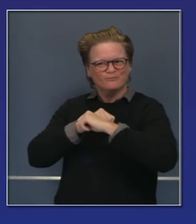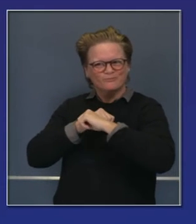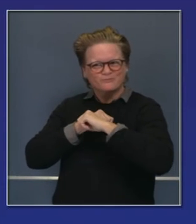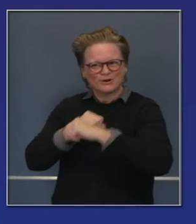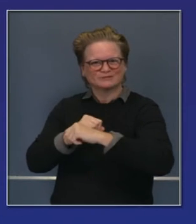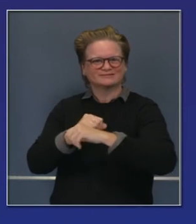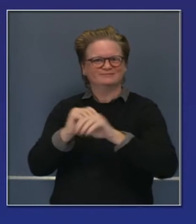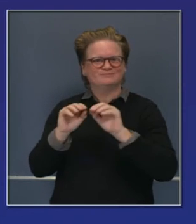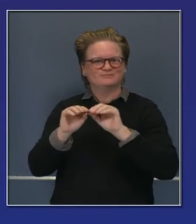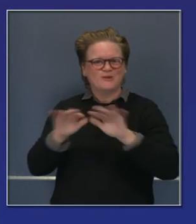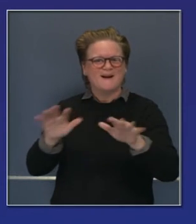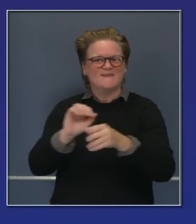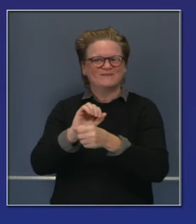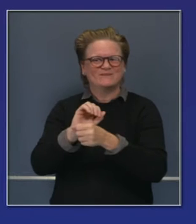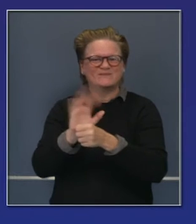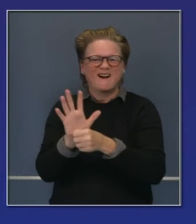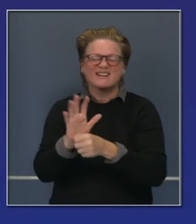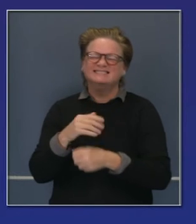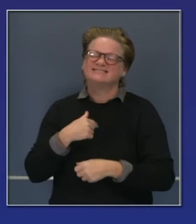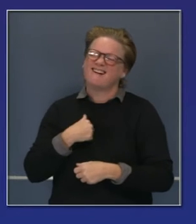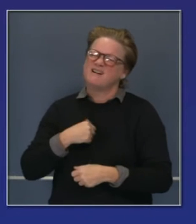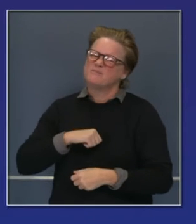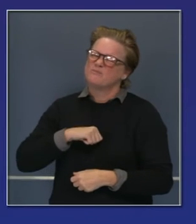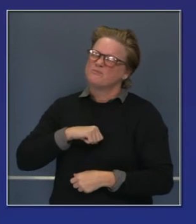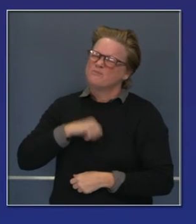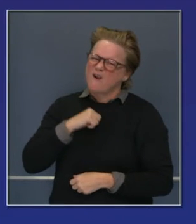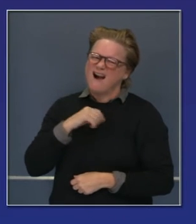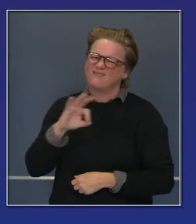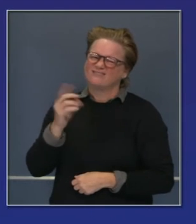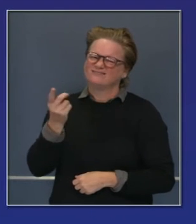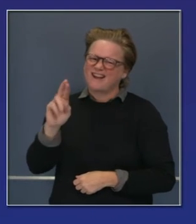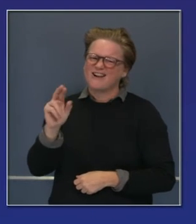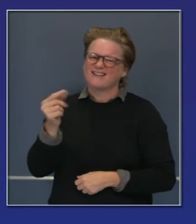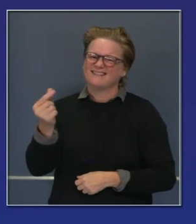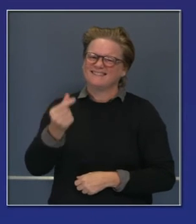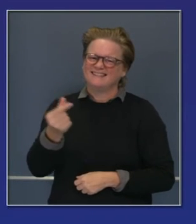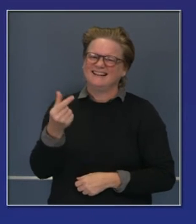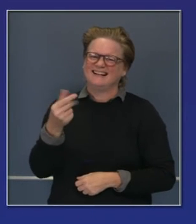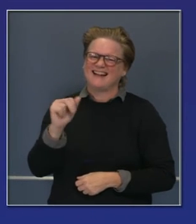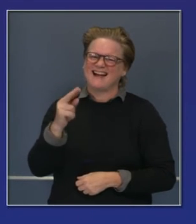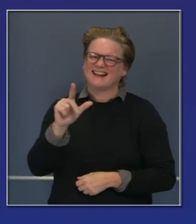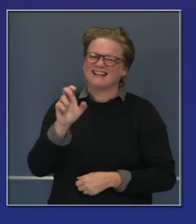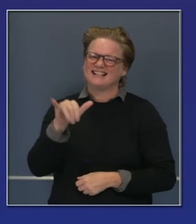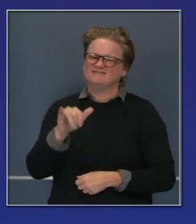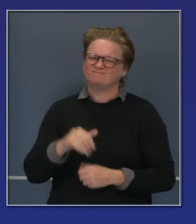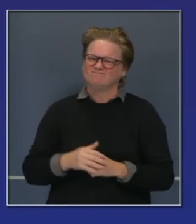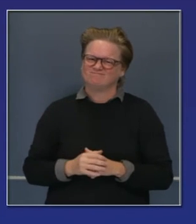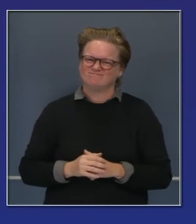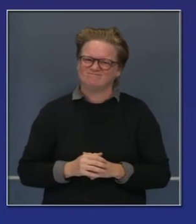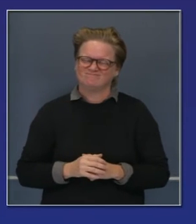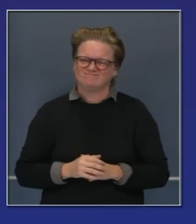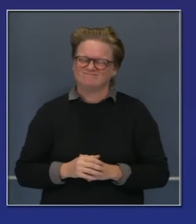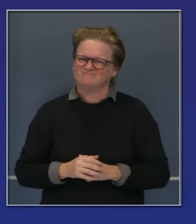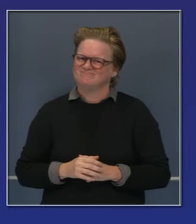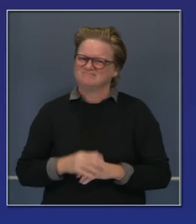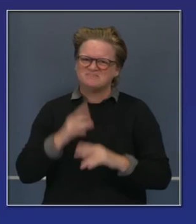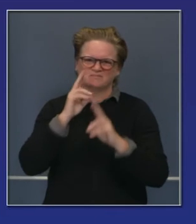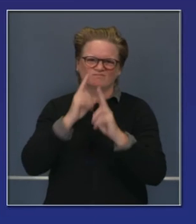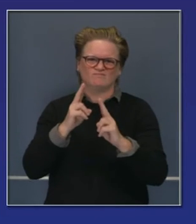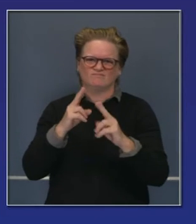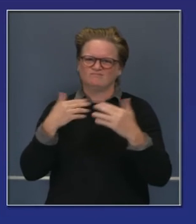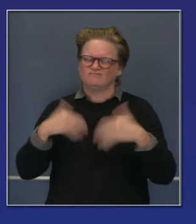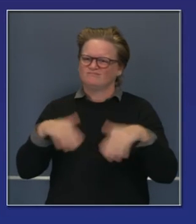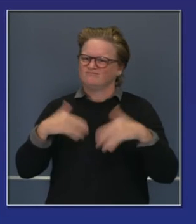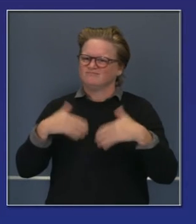en una posición singular en estas relaciones. El vicepresidente, ahora el presidente electo Biden, tiene